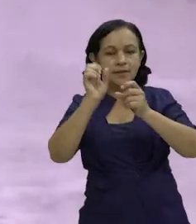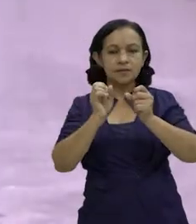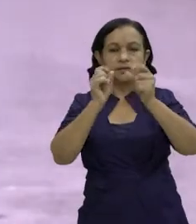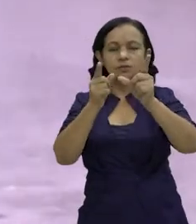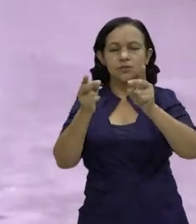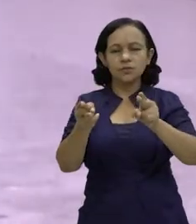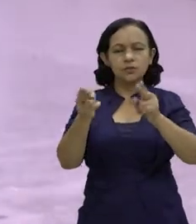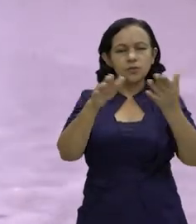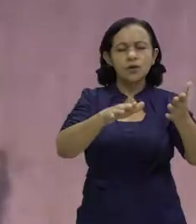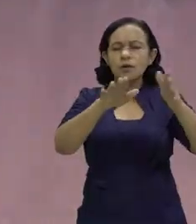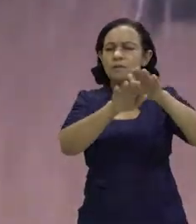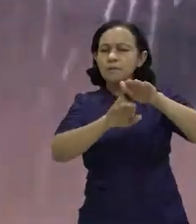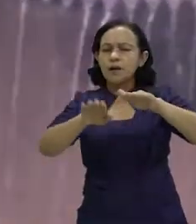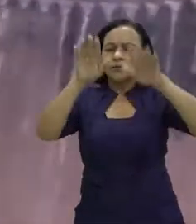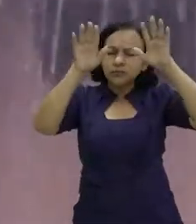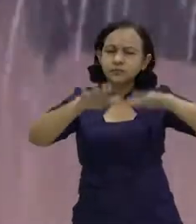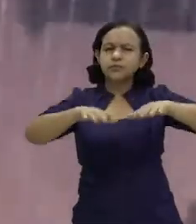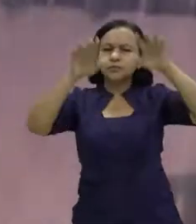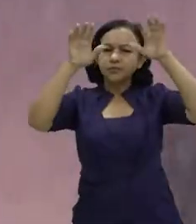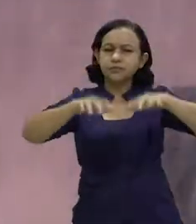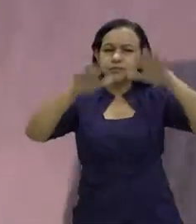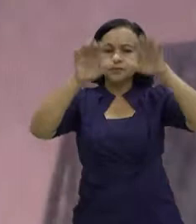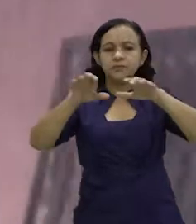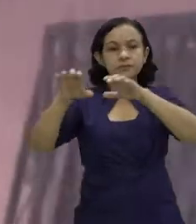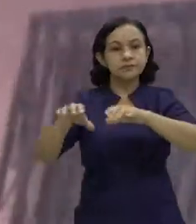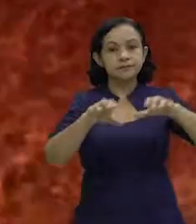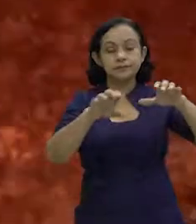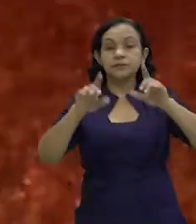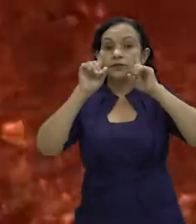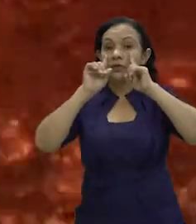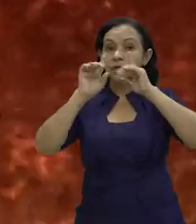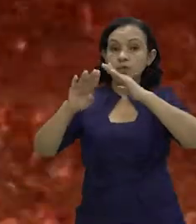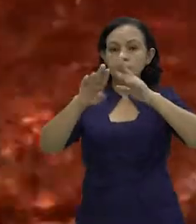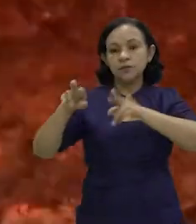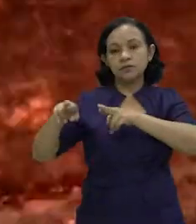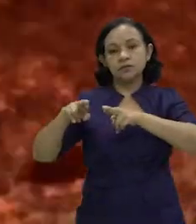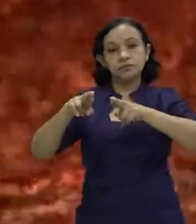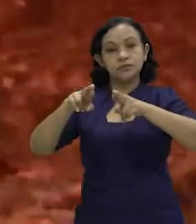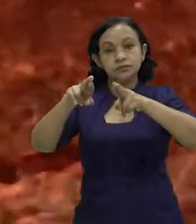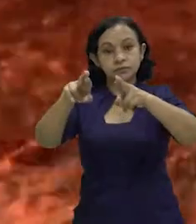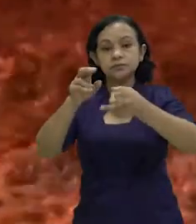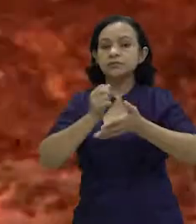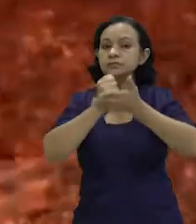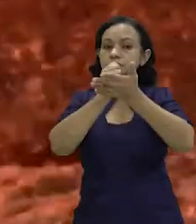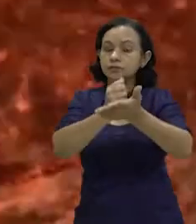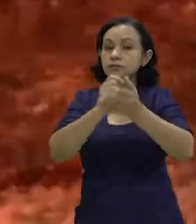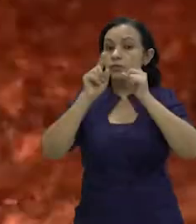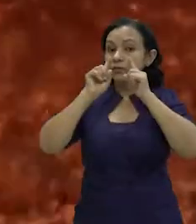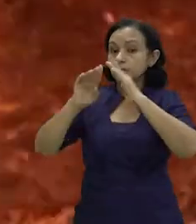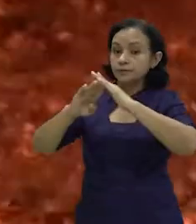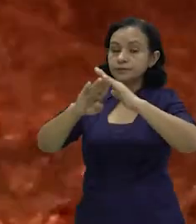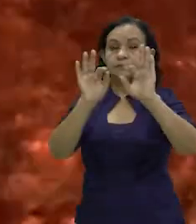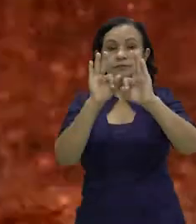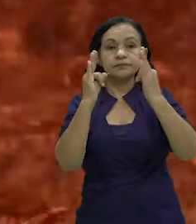son los más copiosos en lluvias, se retomarán acciones de mitigación sobre las riberas de los ríos, lo que permitirá reducir el riesgo para